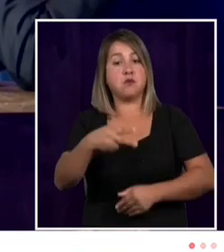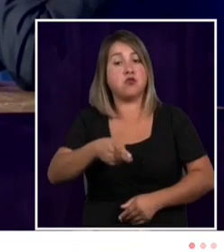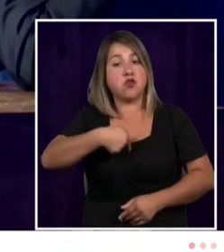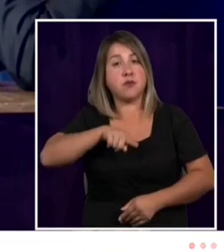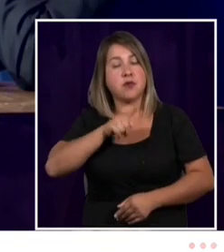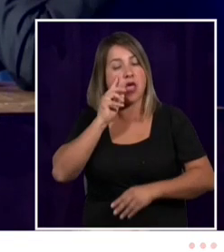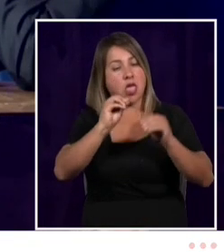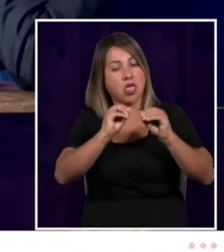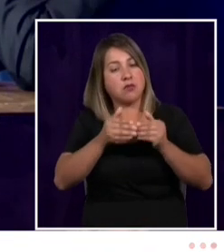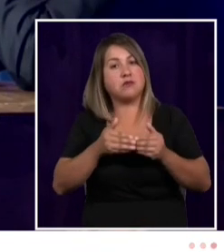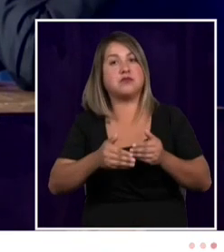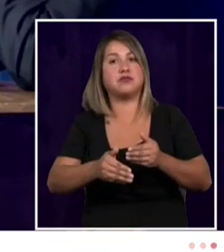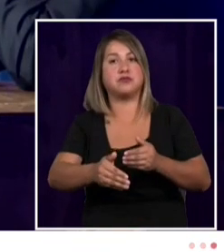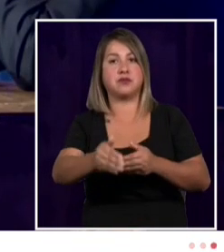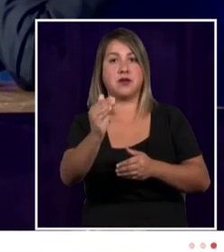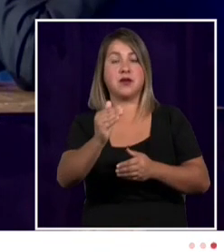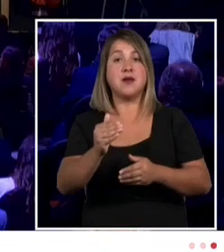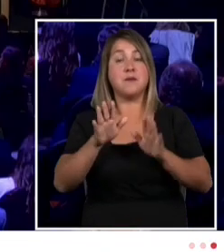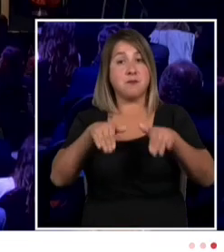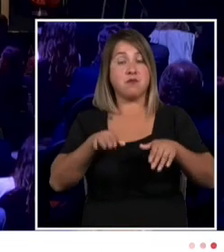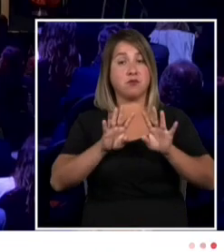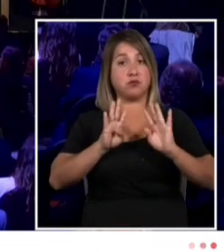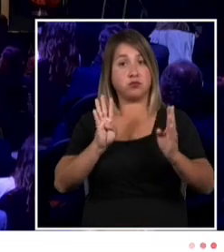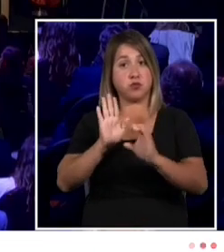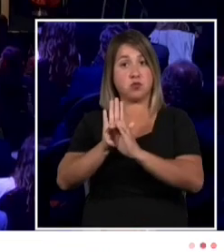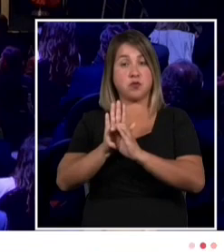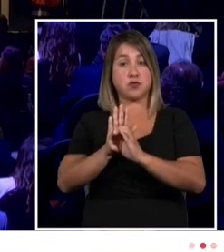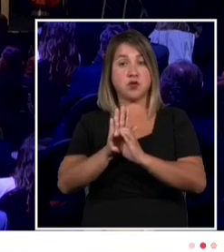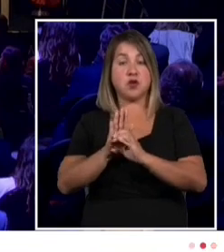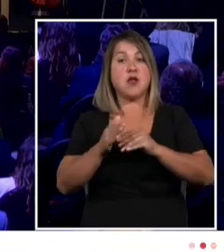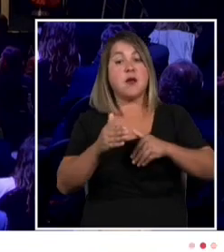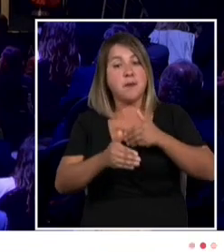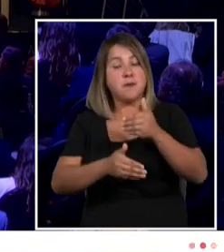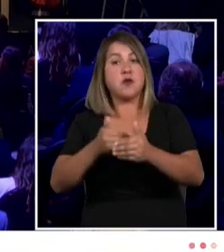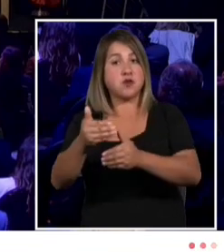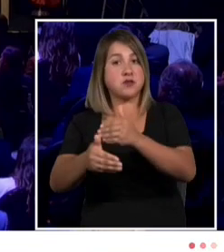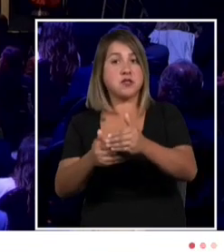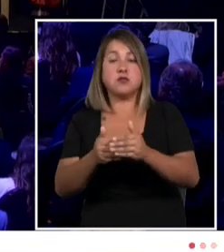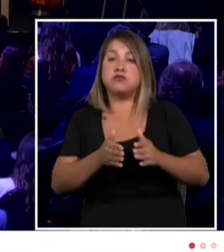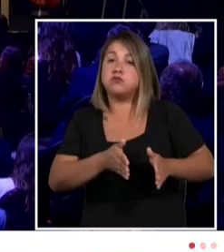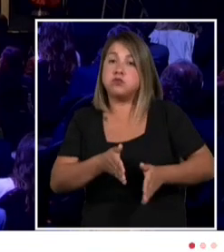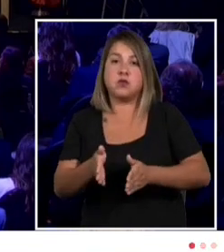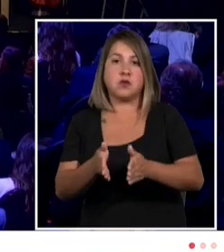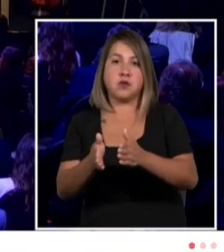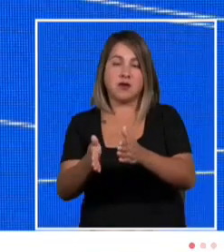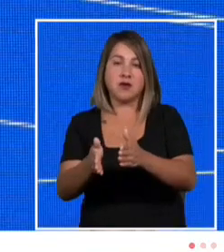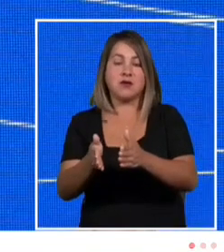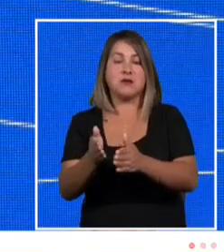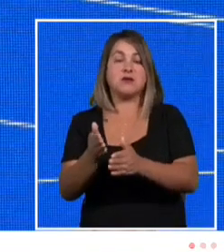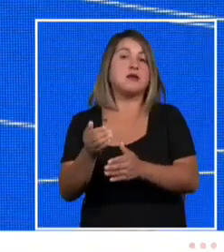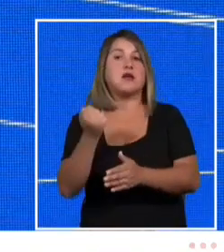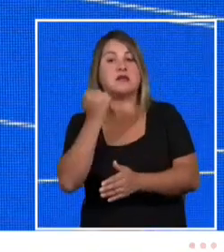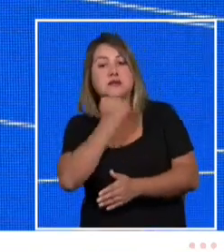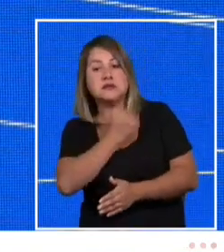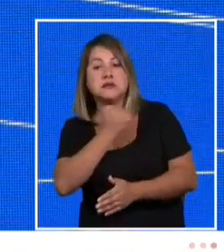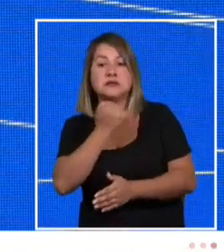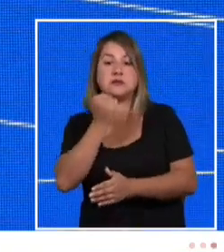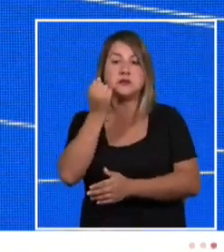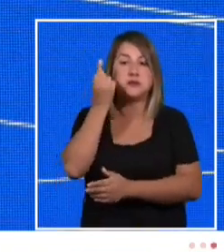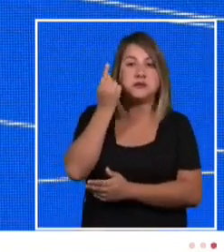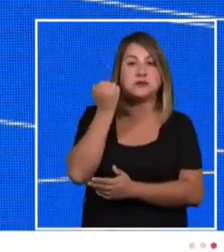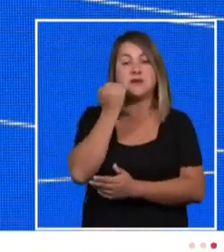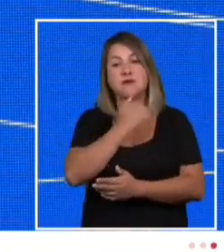En ese sentido, el proceso constitucional ha seguido su marcha aprendiendo de la experiencia recién pasada,